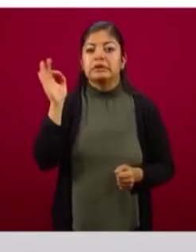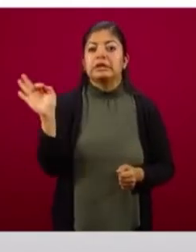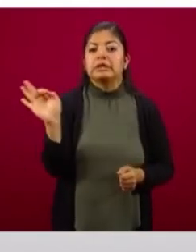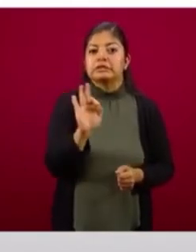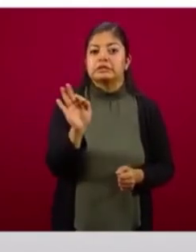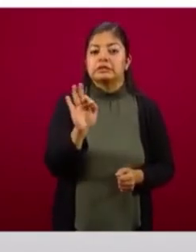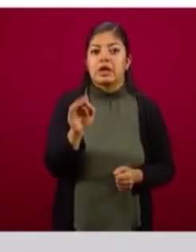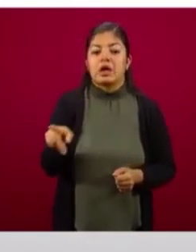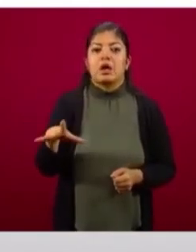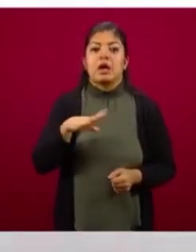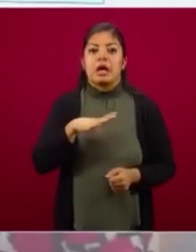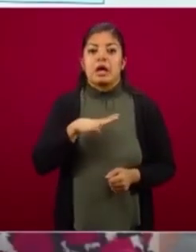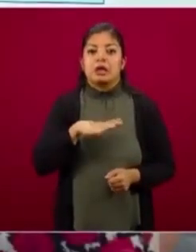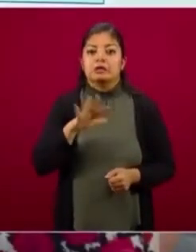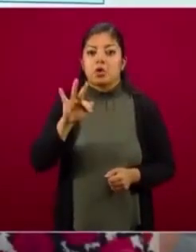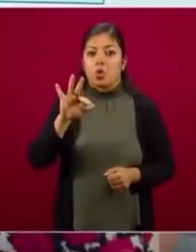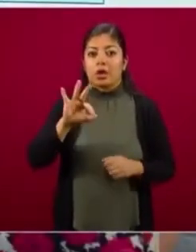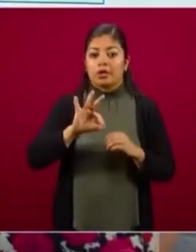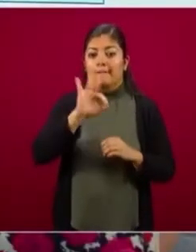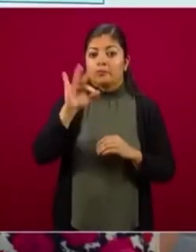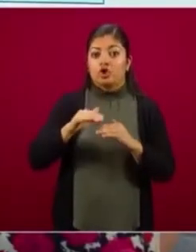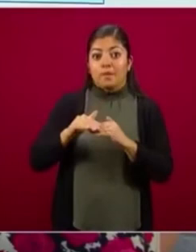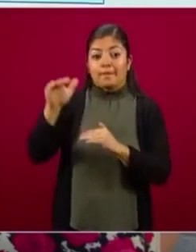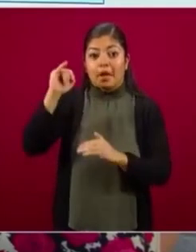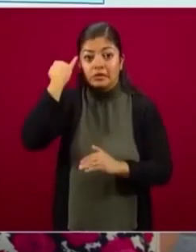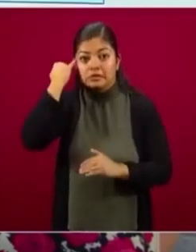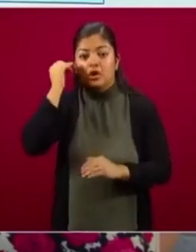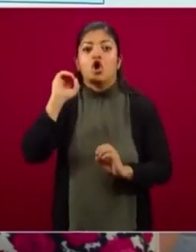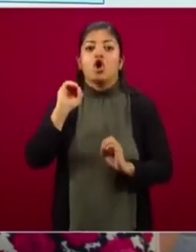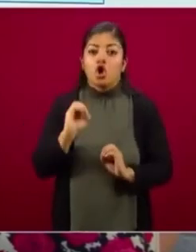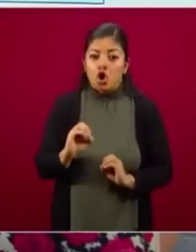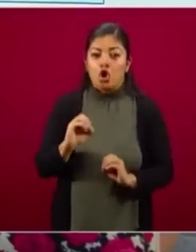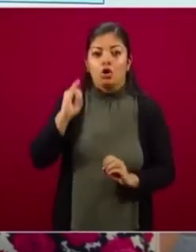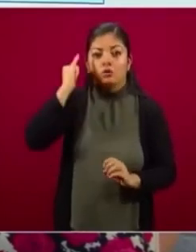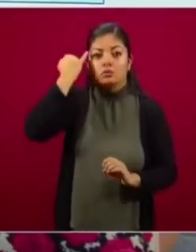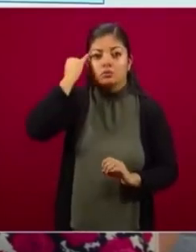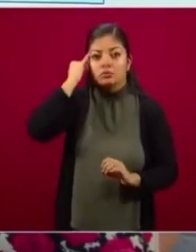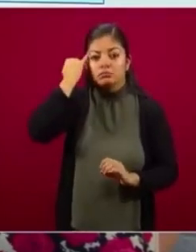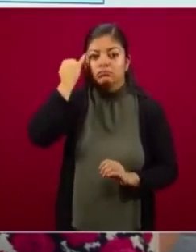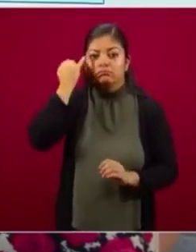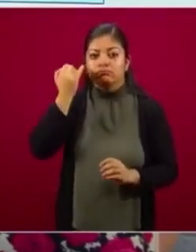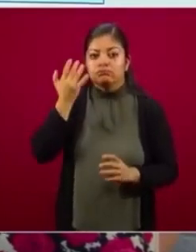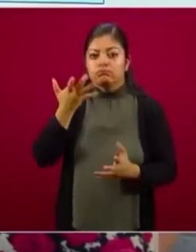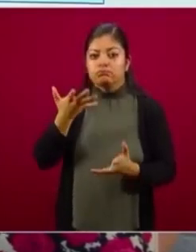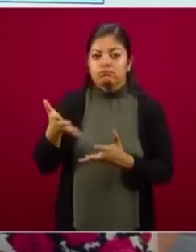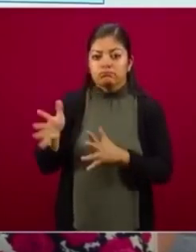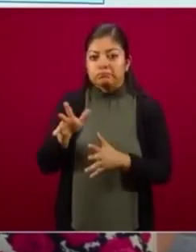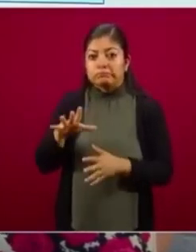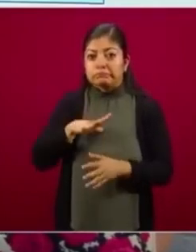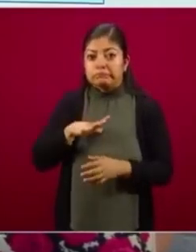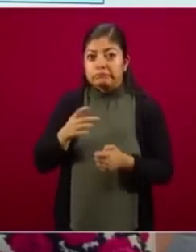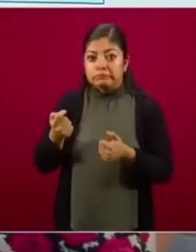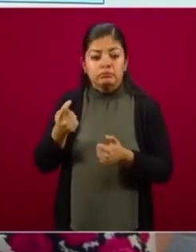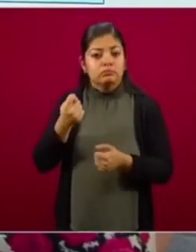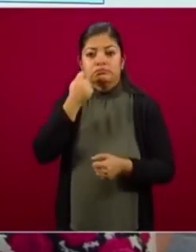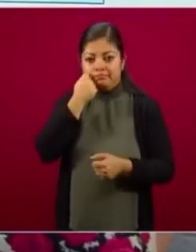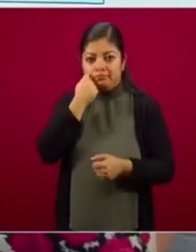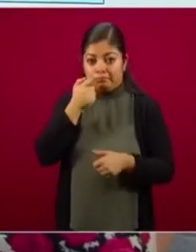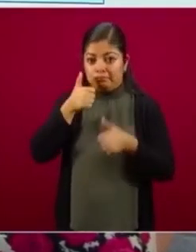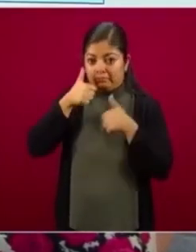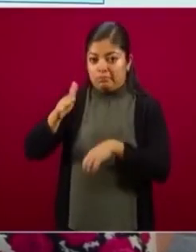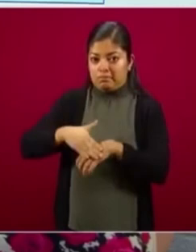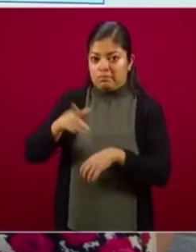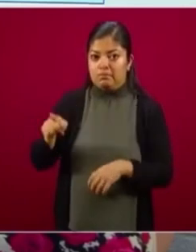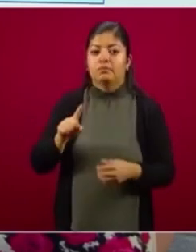o con alguna presencia indígena en ese municipio. Al estar estableciendo y poniendo en capas estas